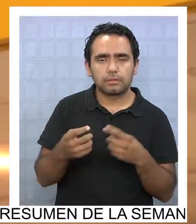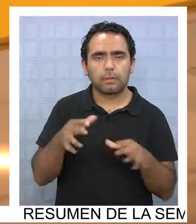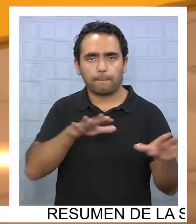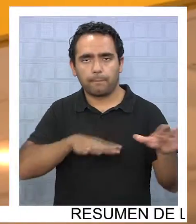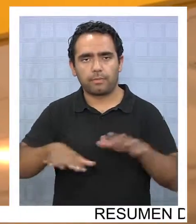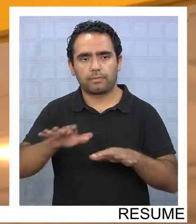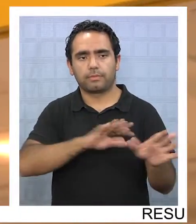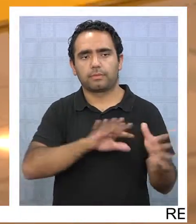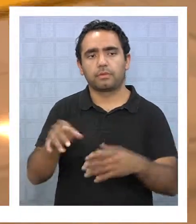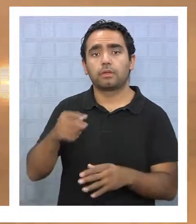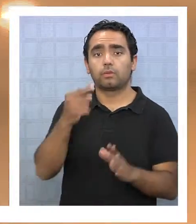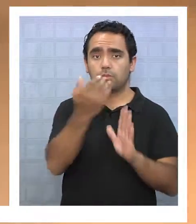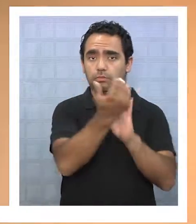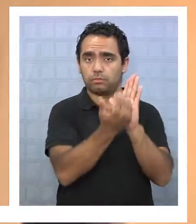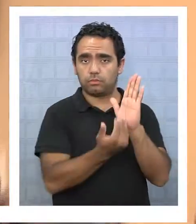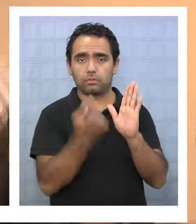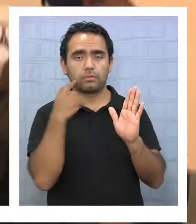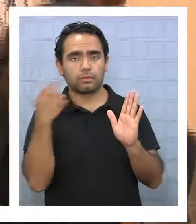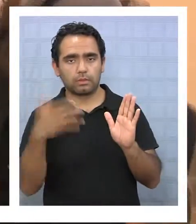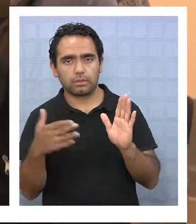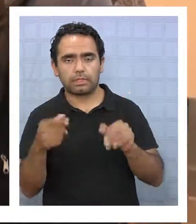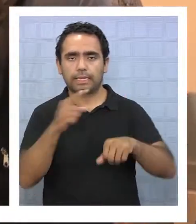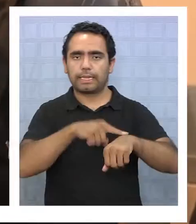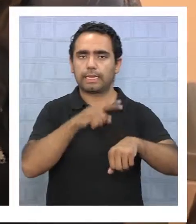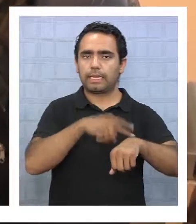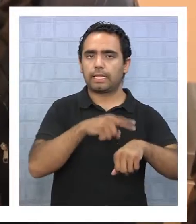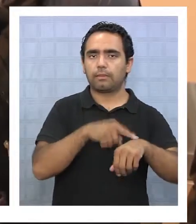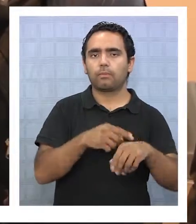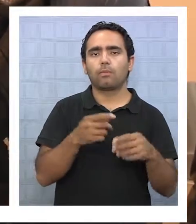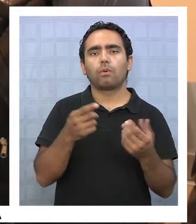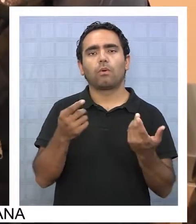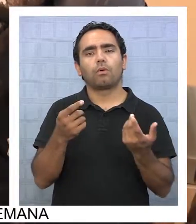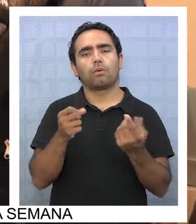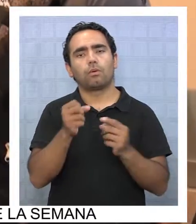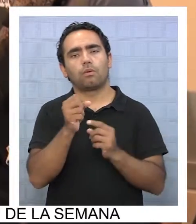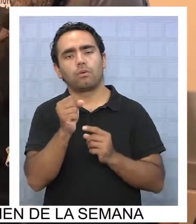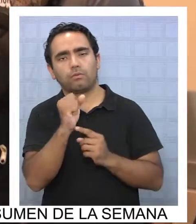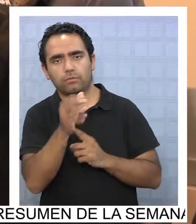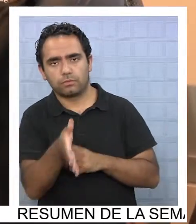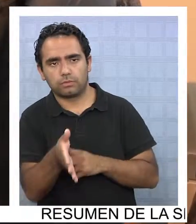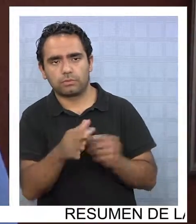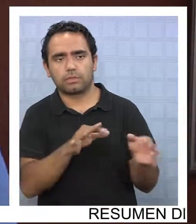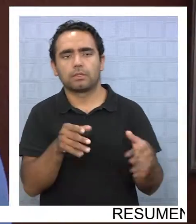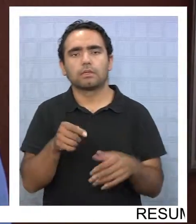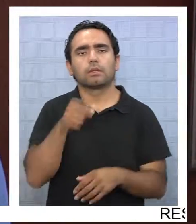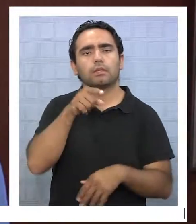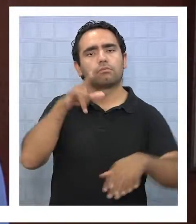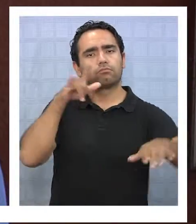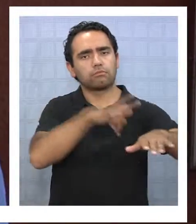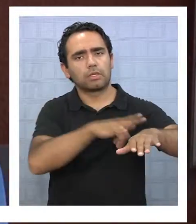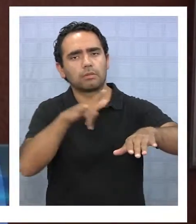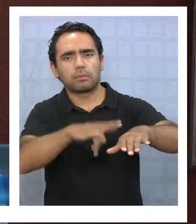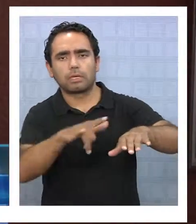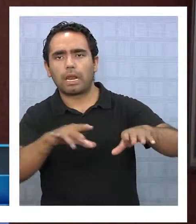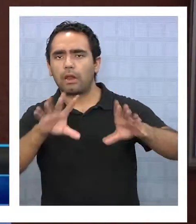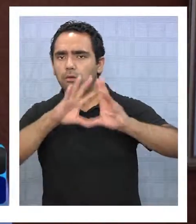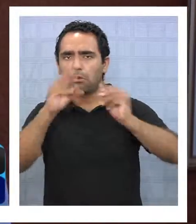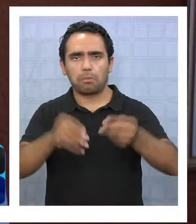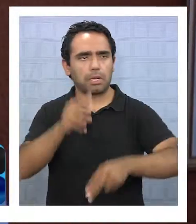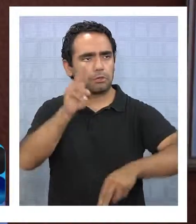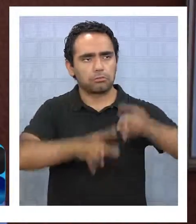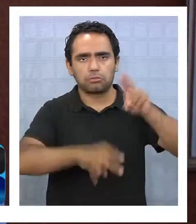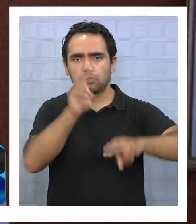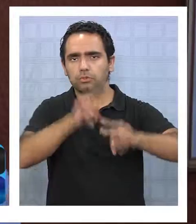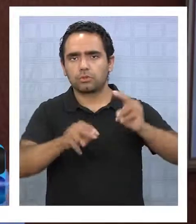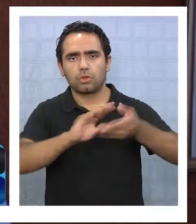disponible. Una lista importante de estas obras es su tiempo de ejecución. El terminal deberá estar construido